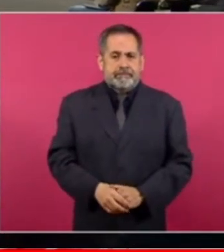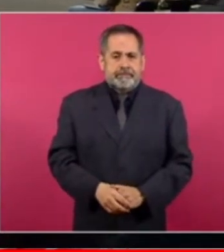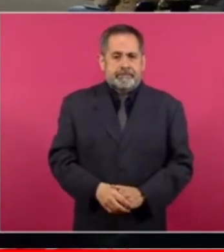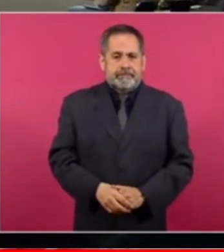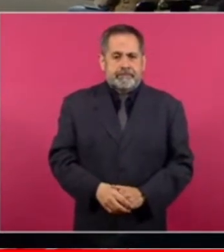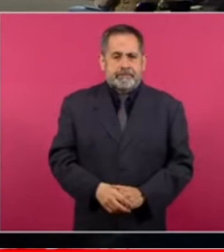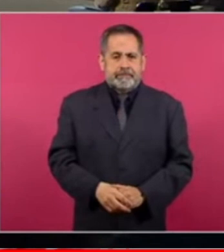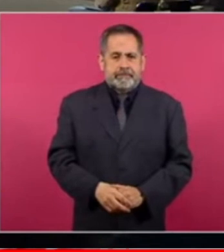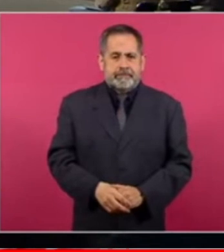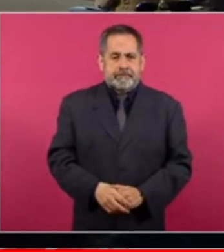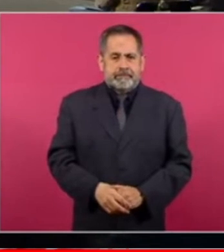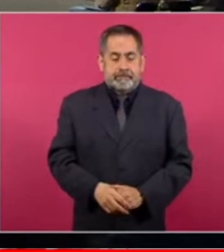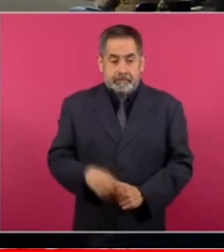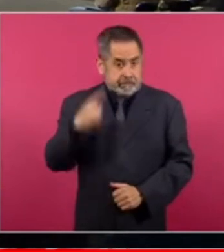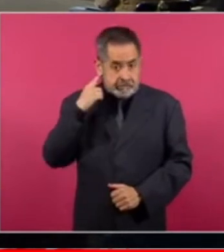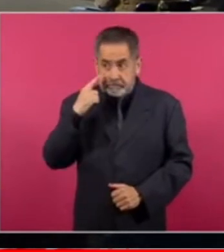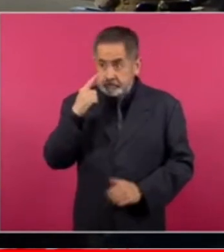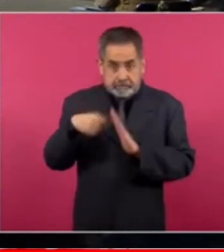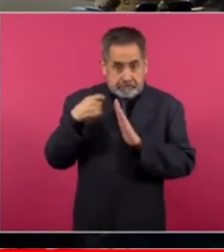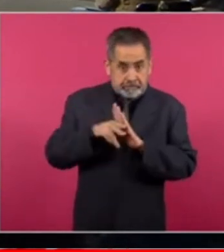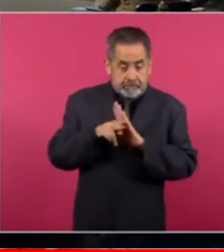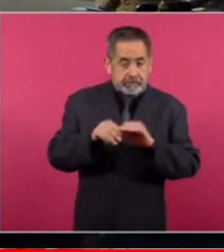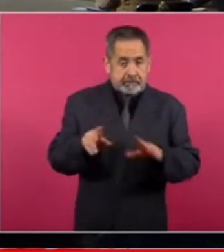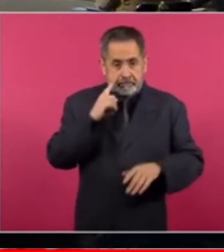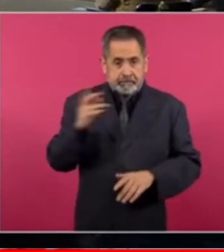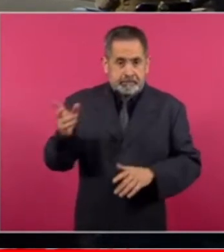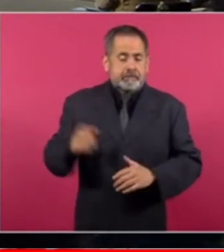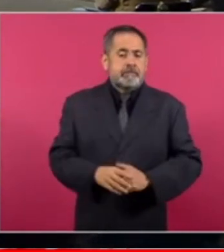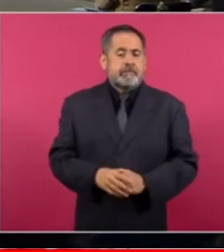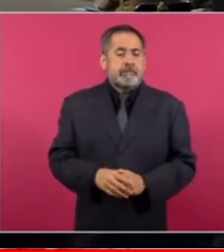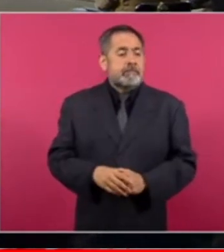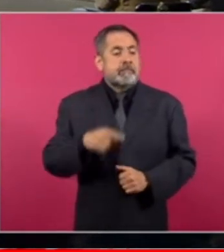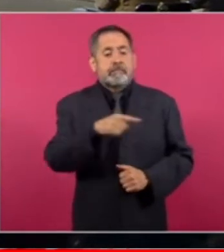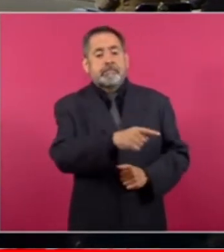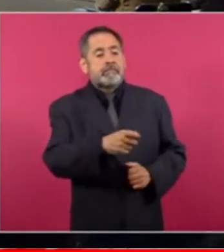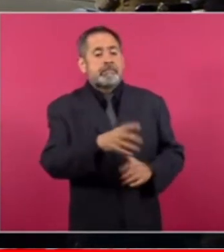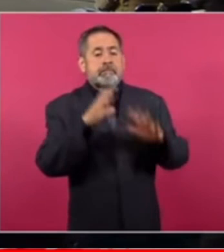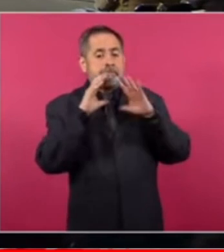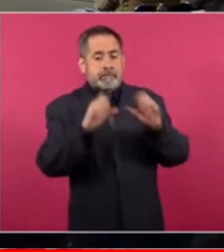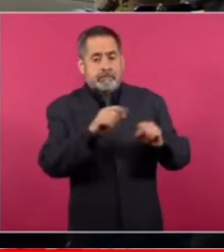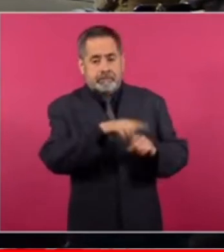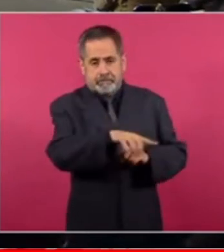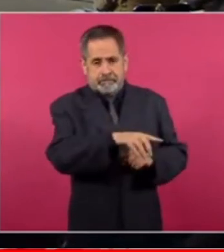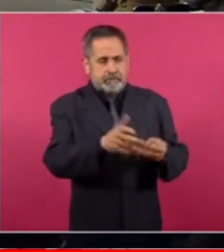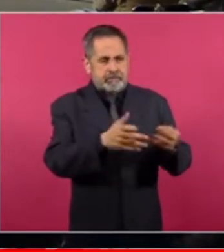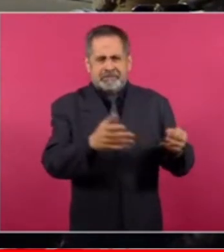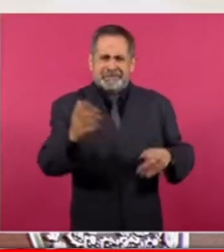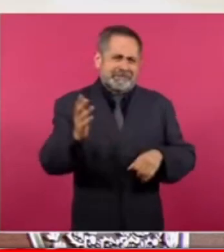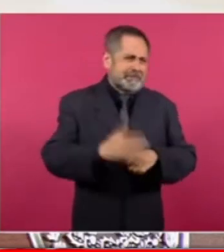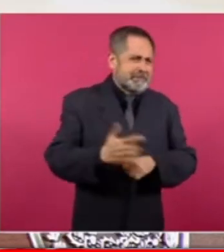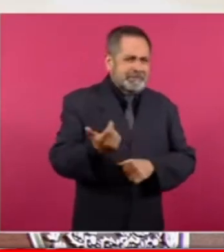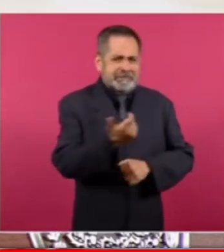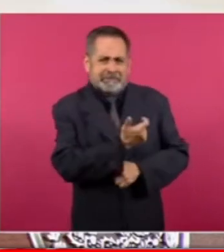lotería nacional si juegas gana México gobierno rancho lo compraron carísimo